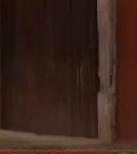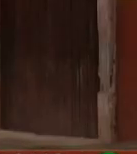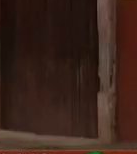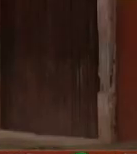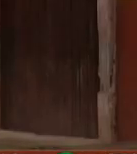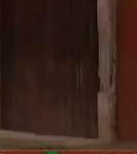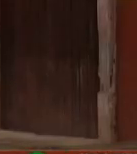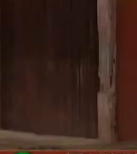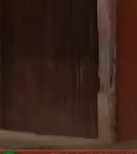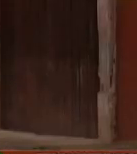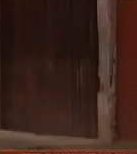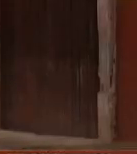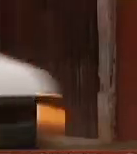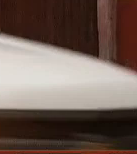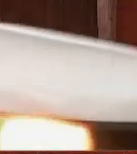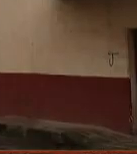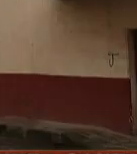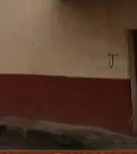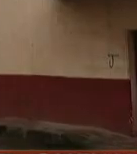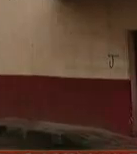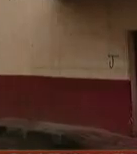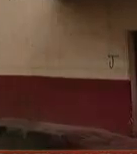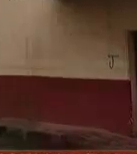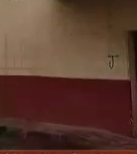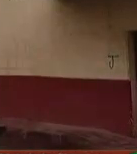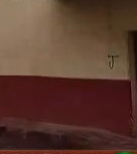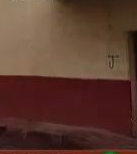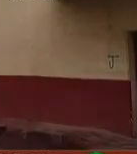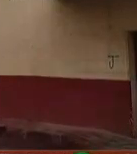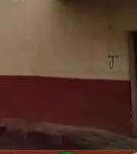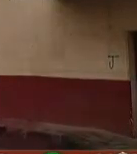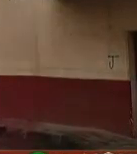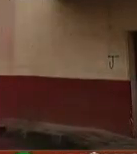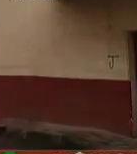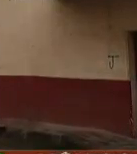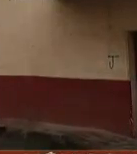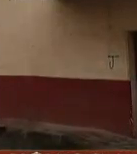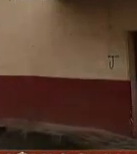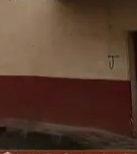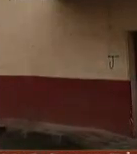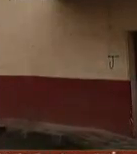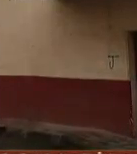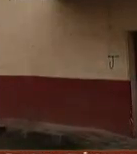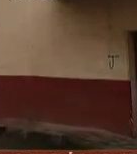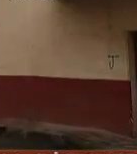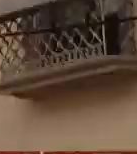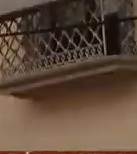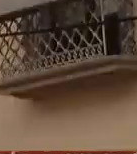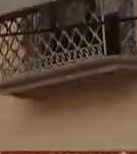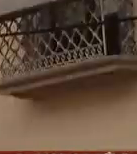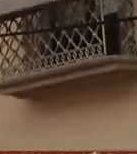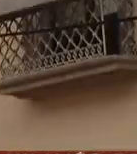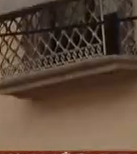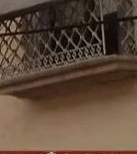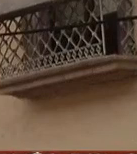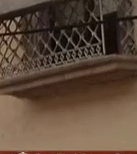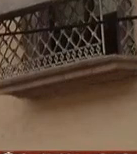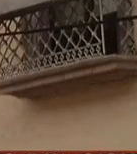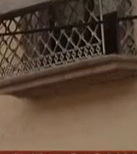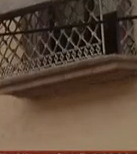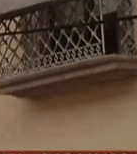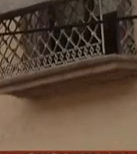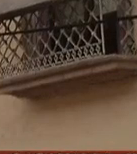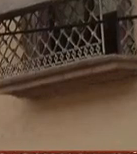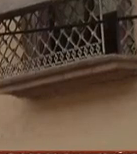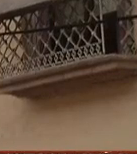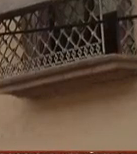la casa Parker también recuerda a la familia inglesa que se asentó para explotar yacimientos y contribuir al desarrollo económico de